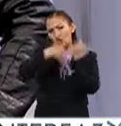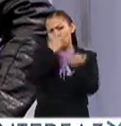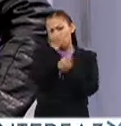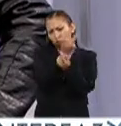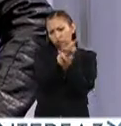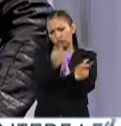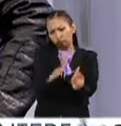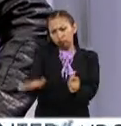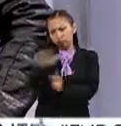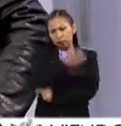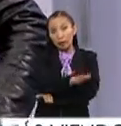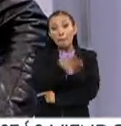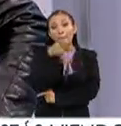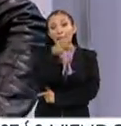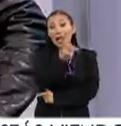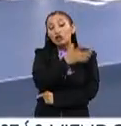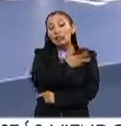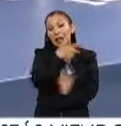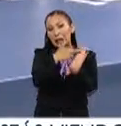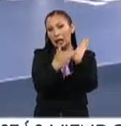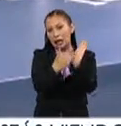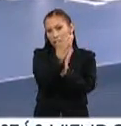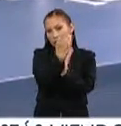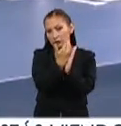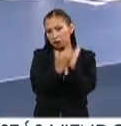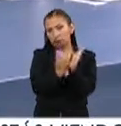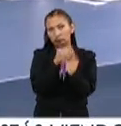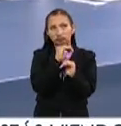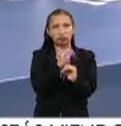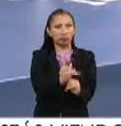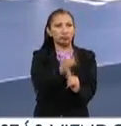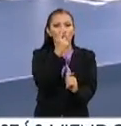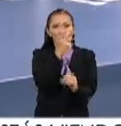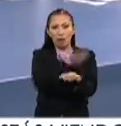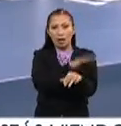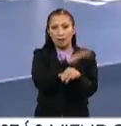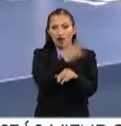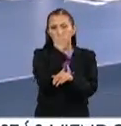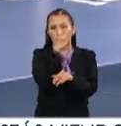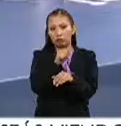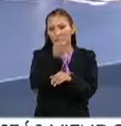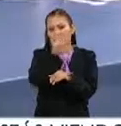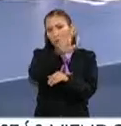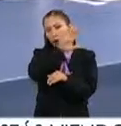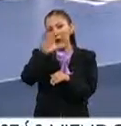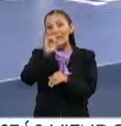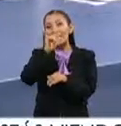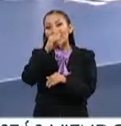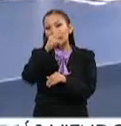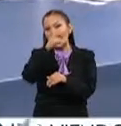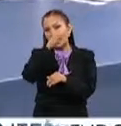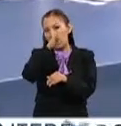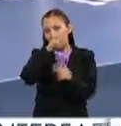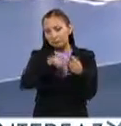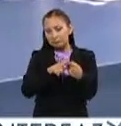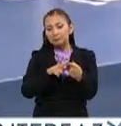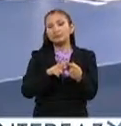estudiantes, sin embargo tiene ciertos requisitos, mínimo un promedio de 8 o 5 por ingeniería, que es mi caso.